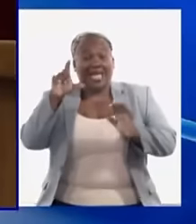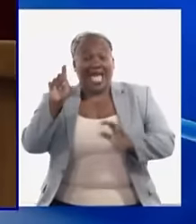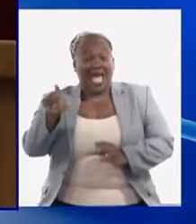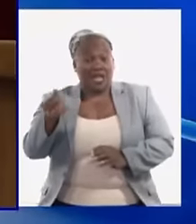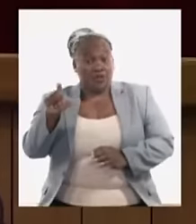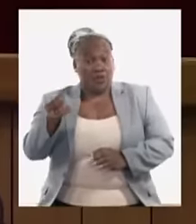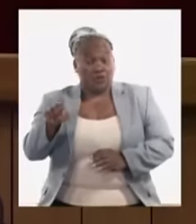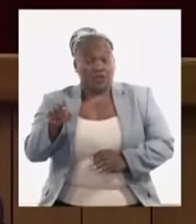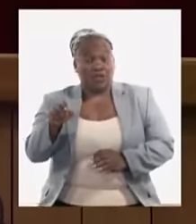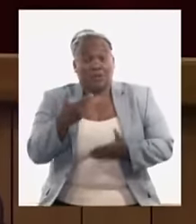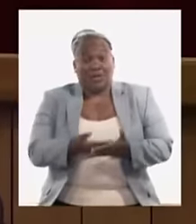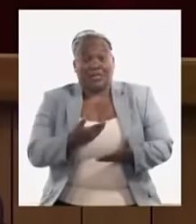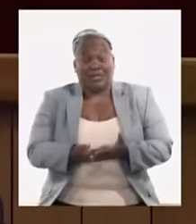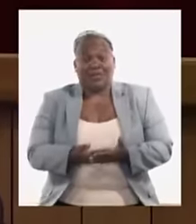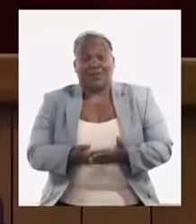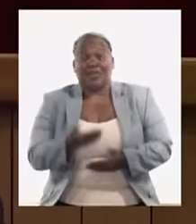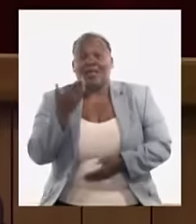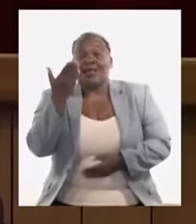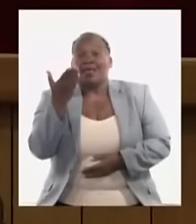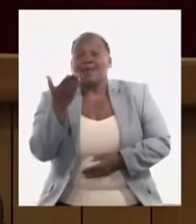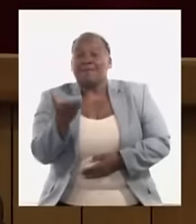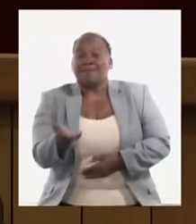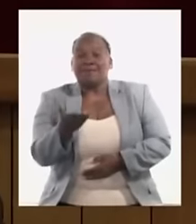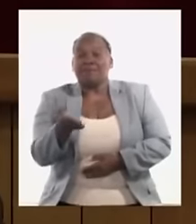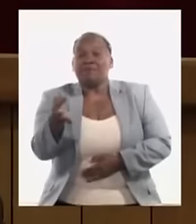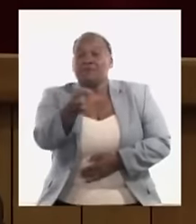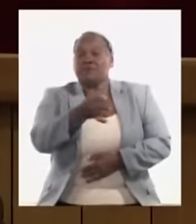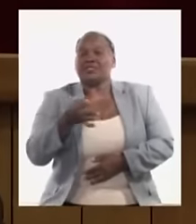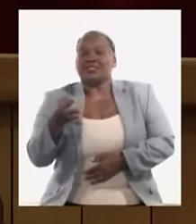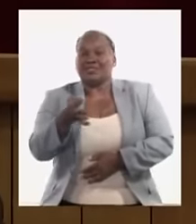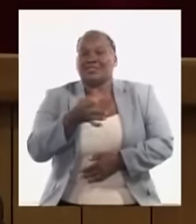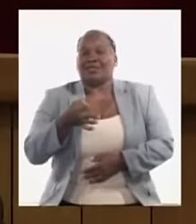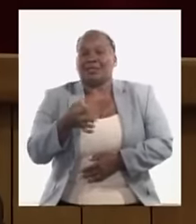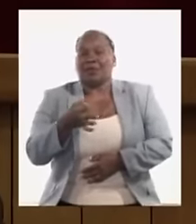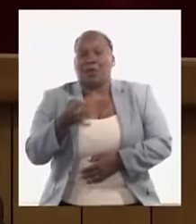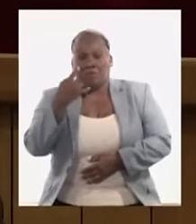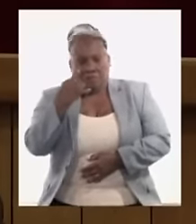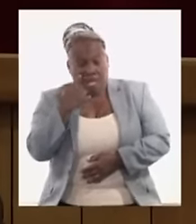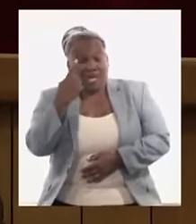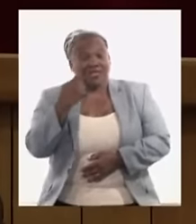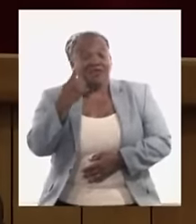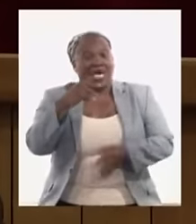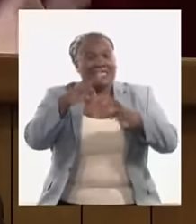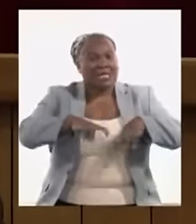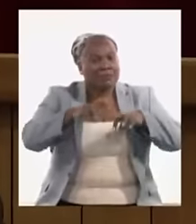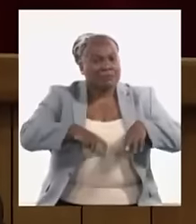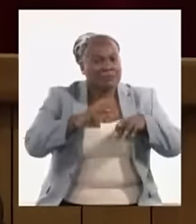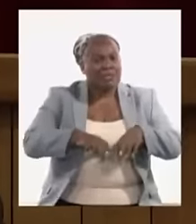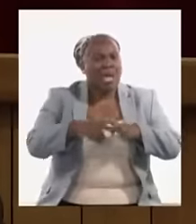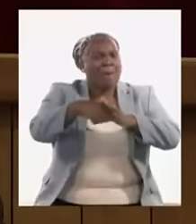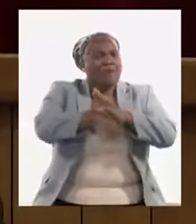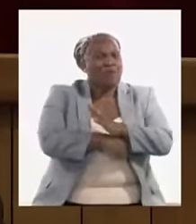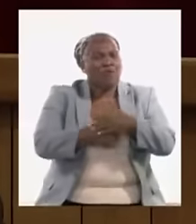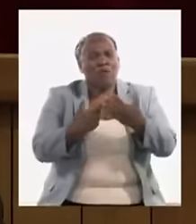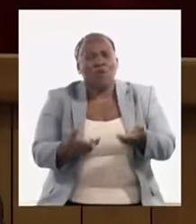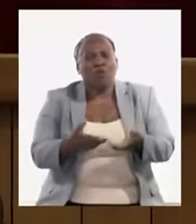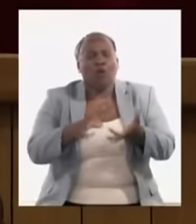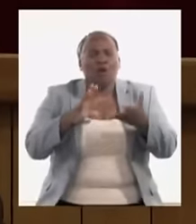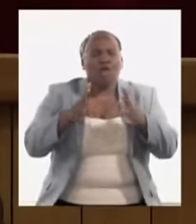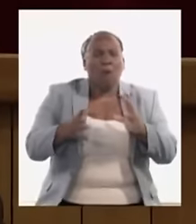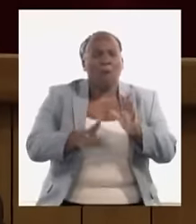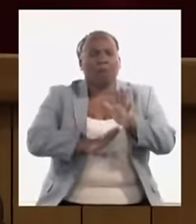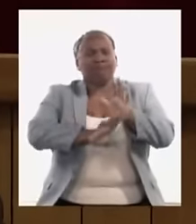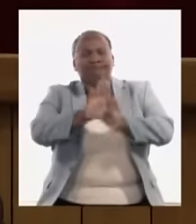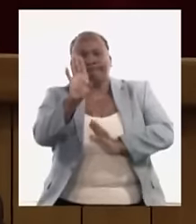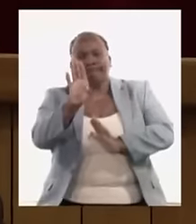logramos le pedimos a los municipios hace falta hacer un estudio profundo a partir de las propias estrategias de desarrollo